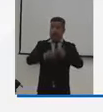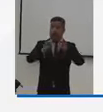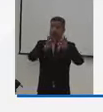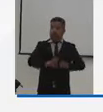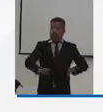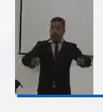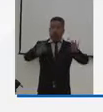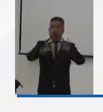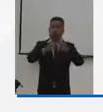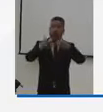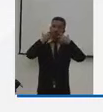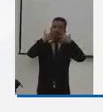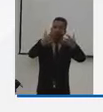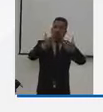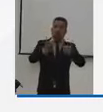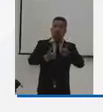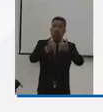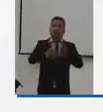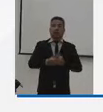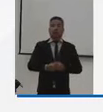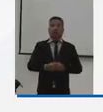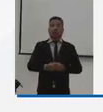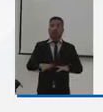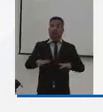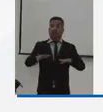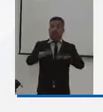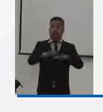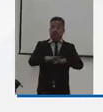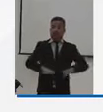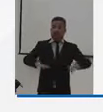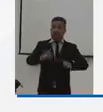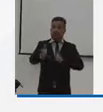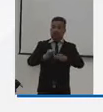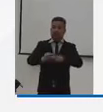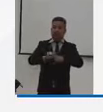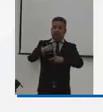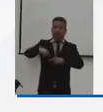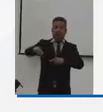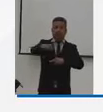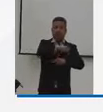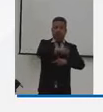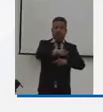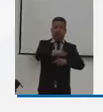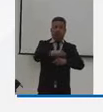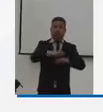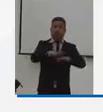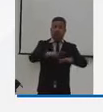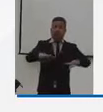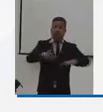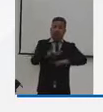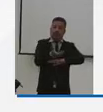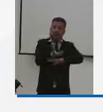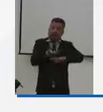es importante resaltar que los escenarios deportivos contarán con medios de